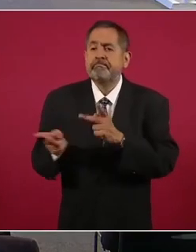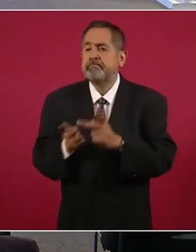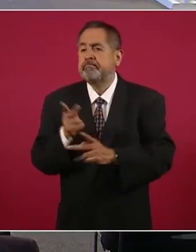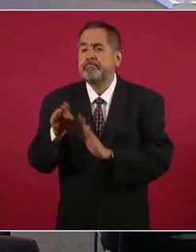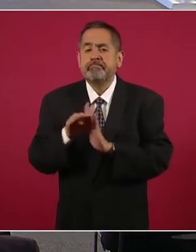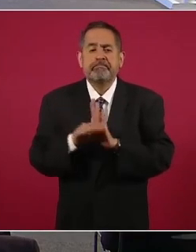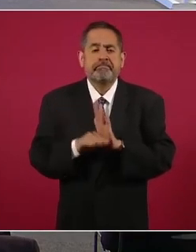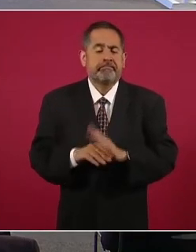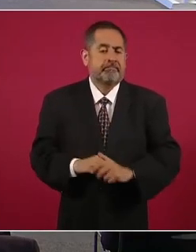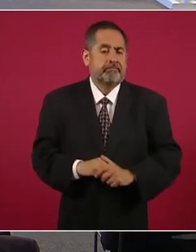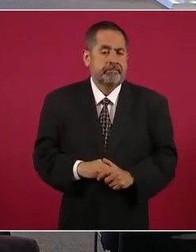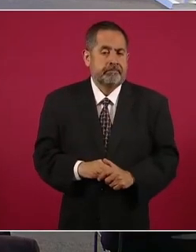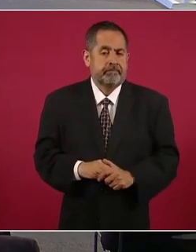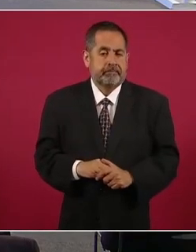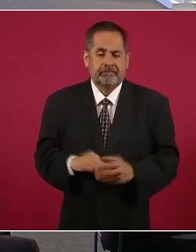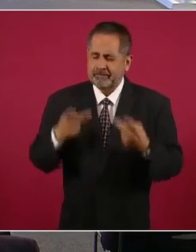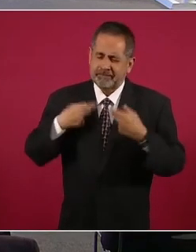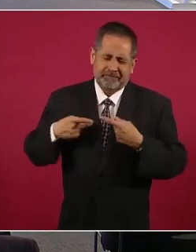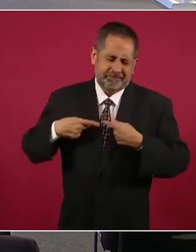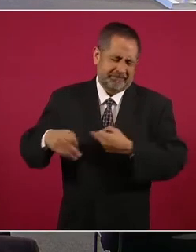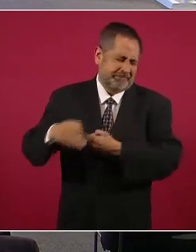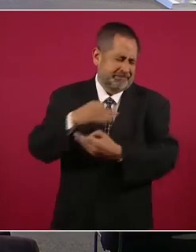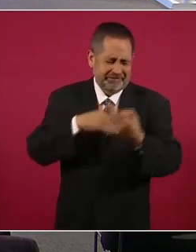es todo el pueblo.